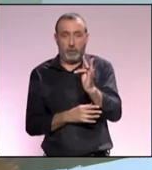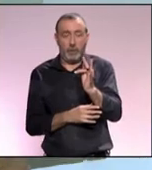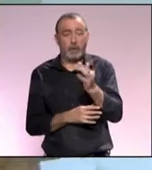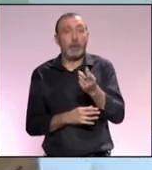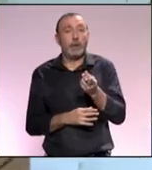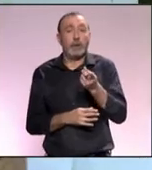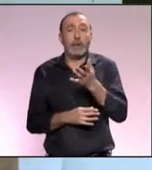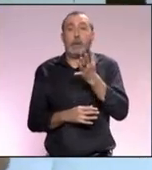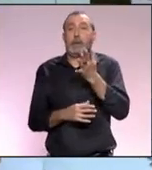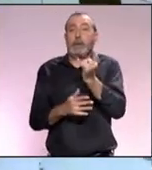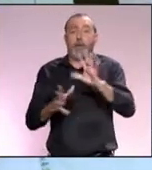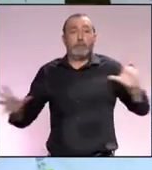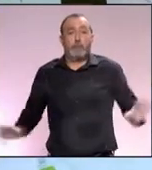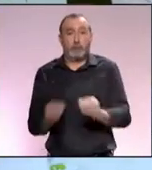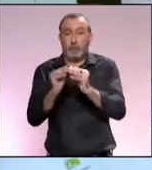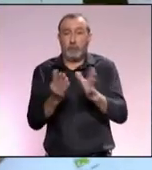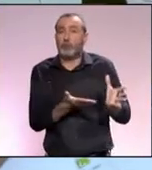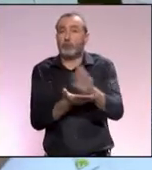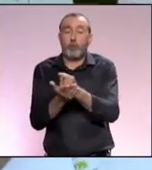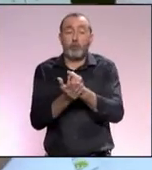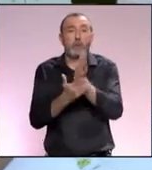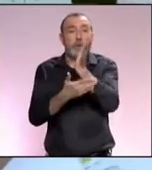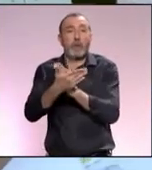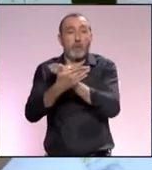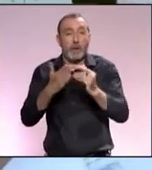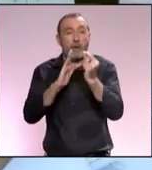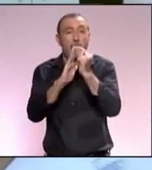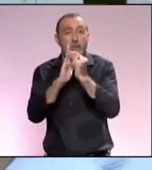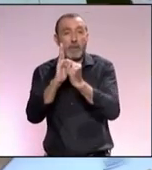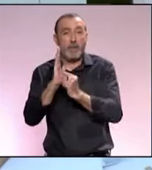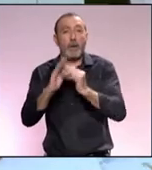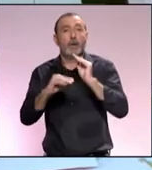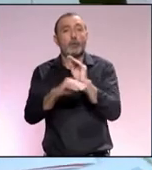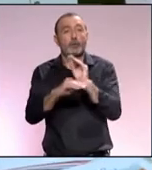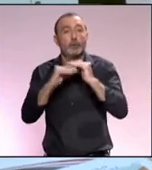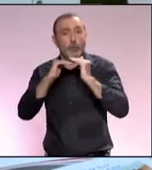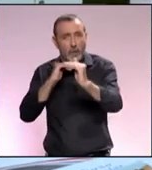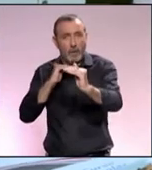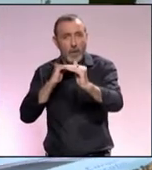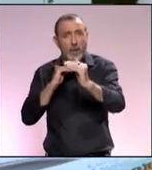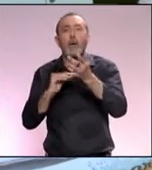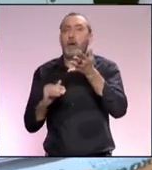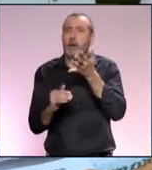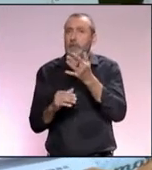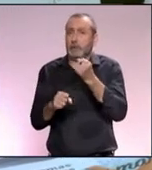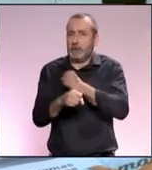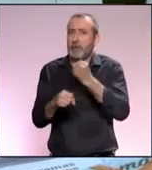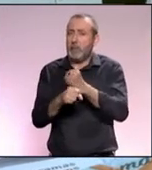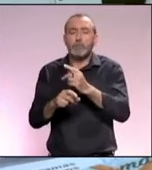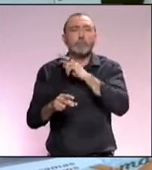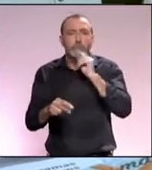en definitiva, en casi todos los parámetros de medida de sostenibilidad, está trabajando